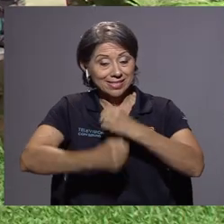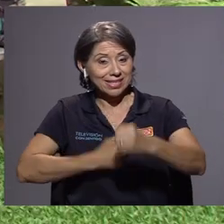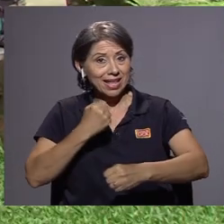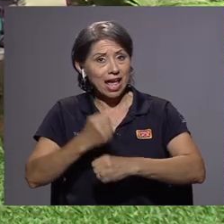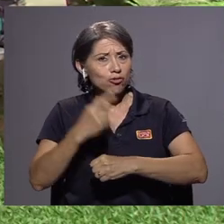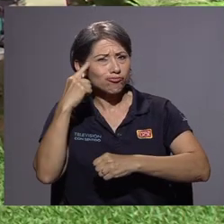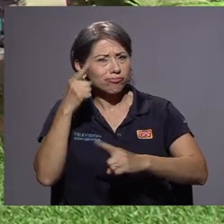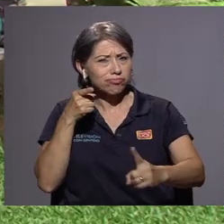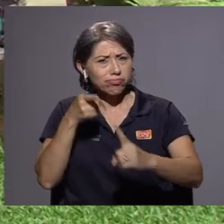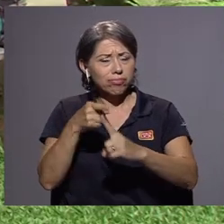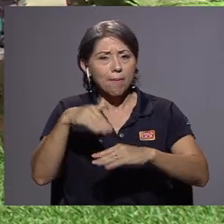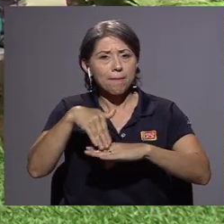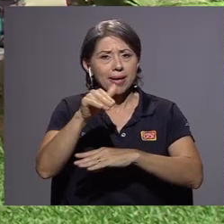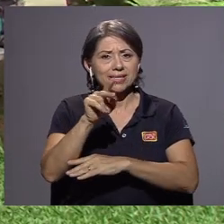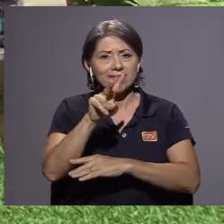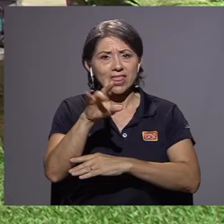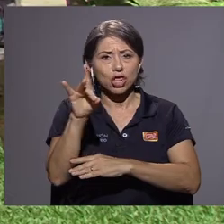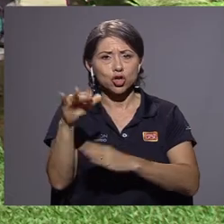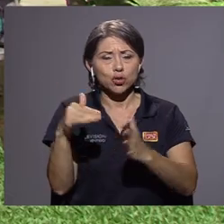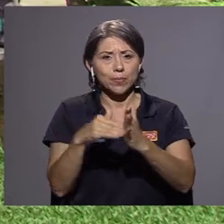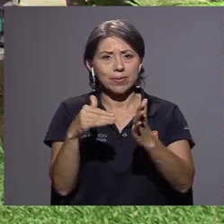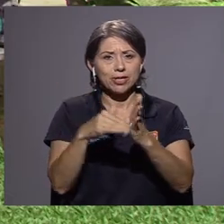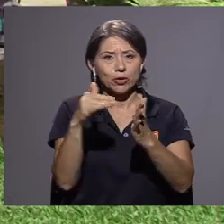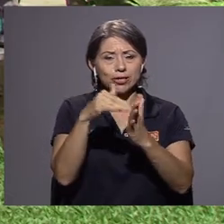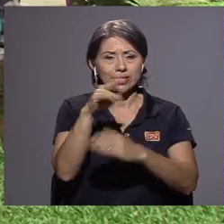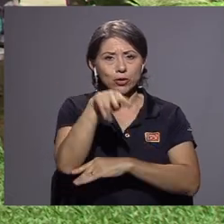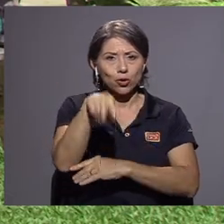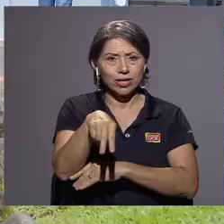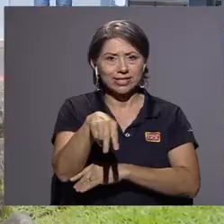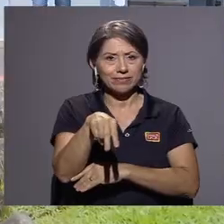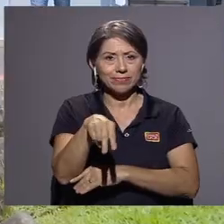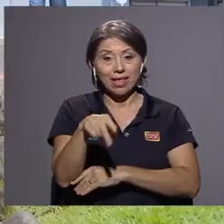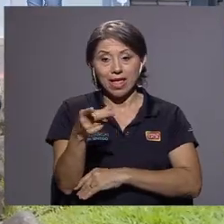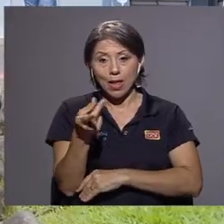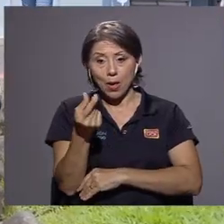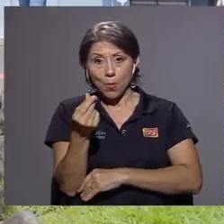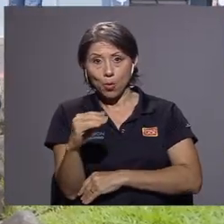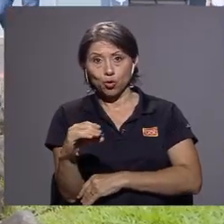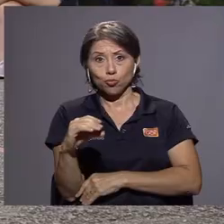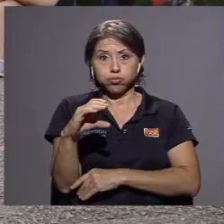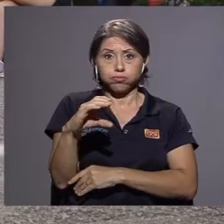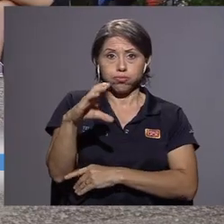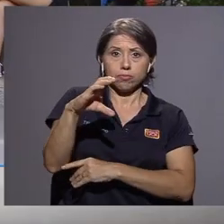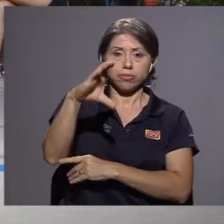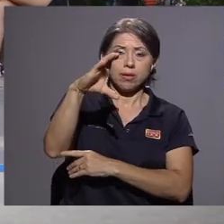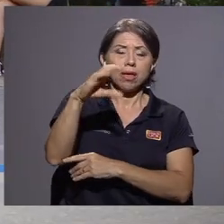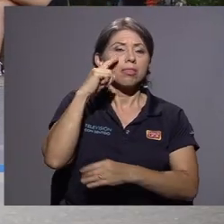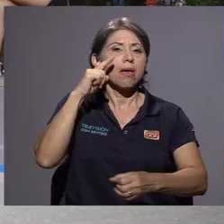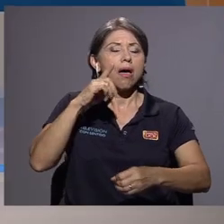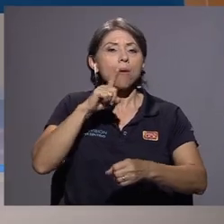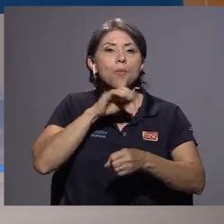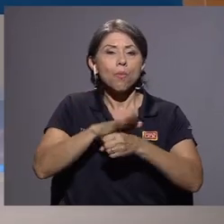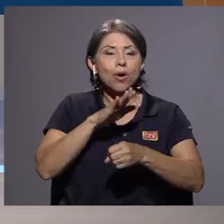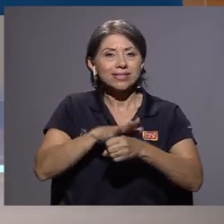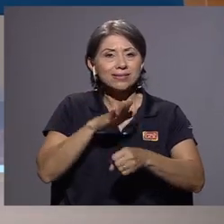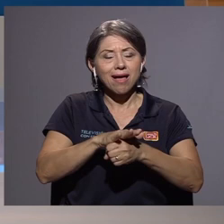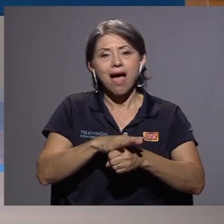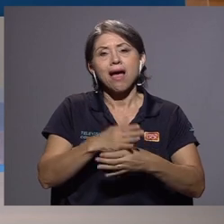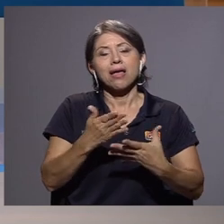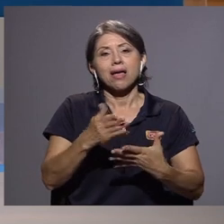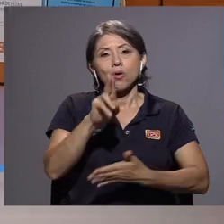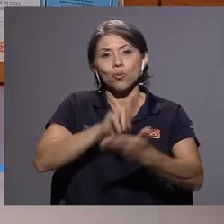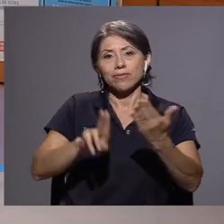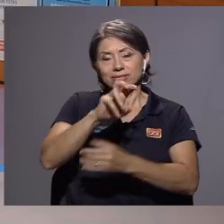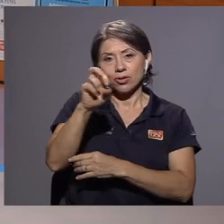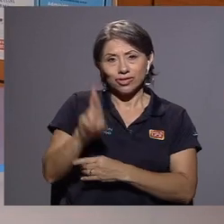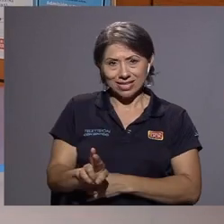mientras que para este año se proyectaron más de 28 mil millones de colones. El crecimiento en el monto destinado para becas demuestra el compromiso y la